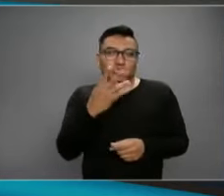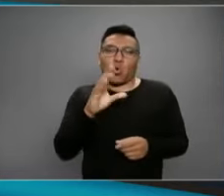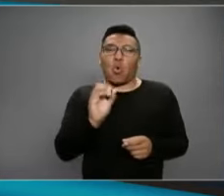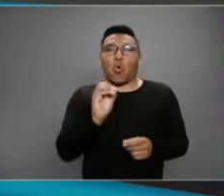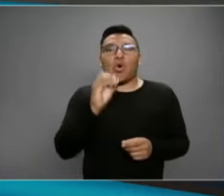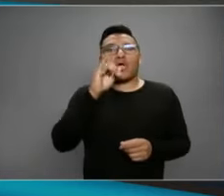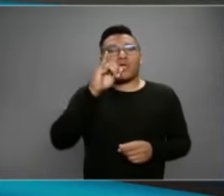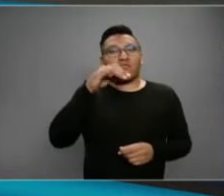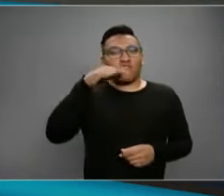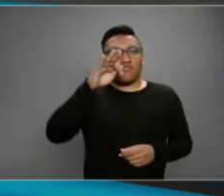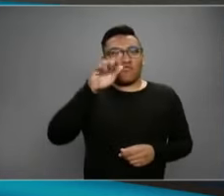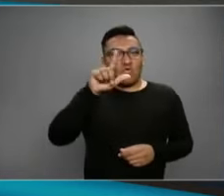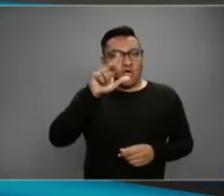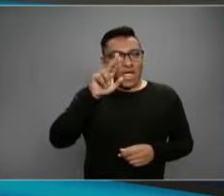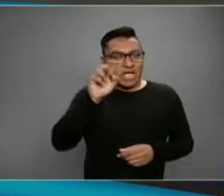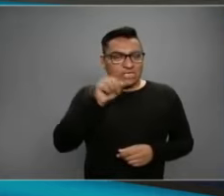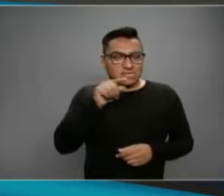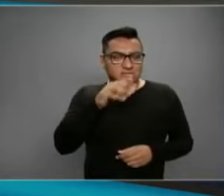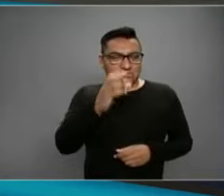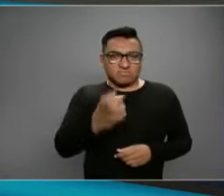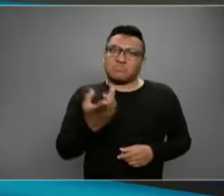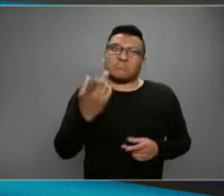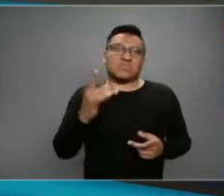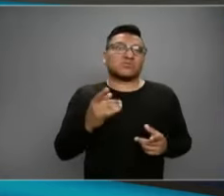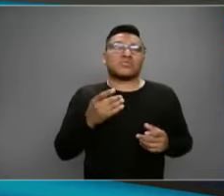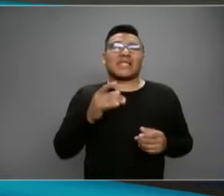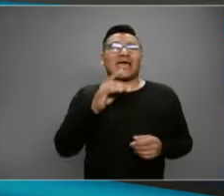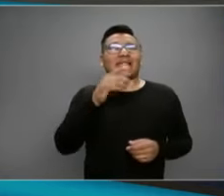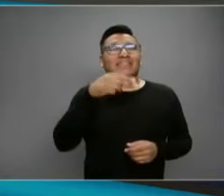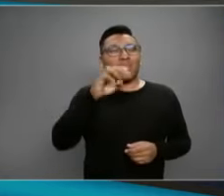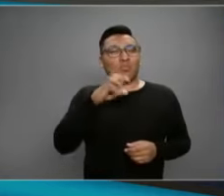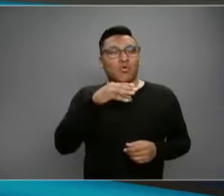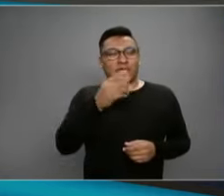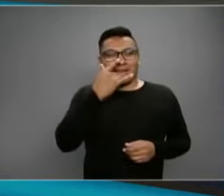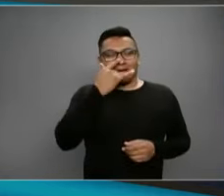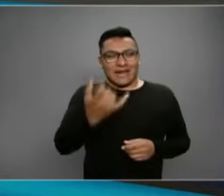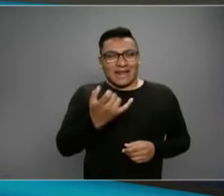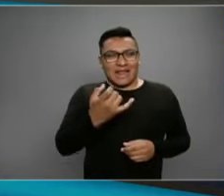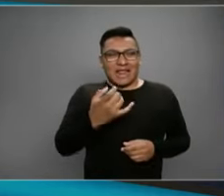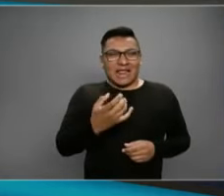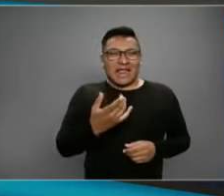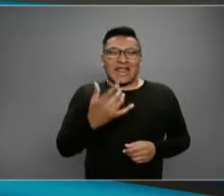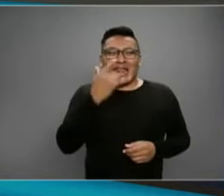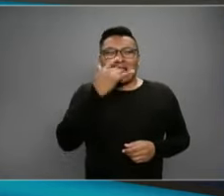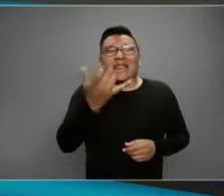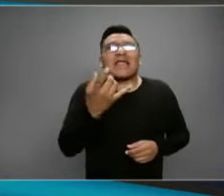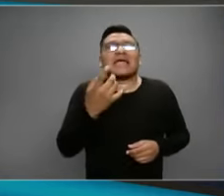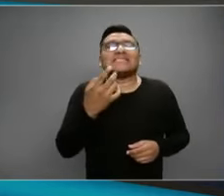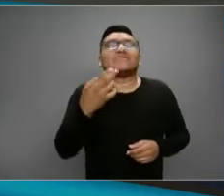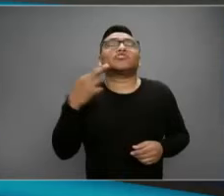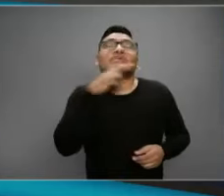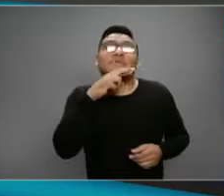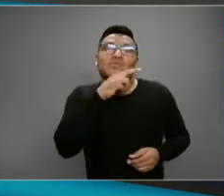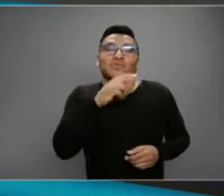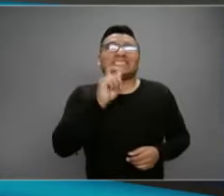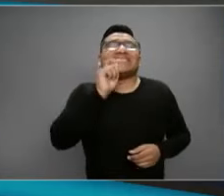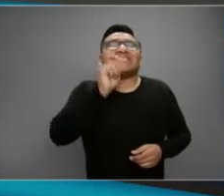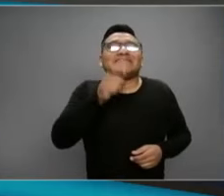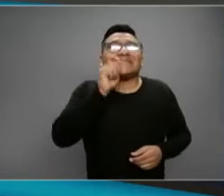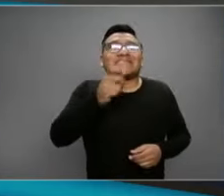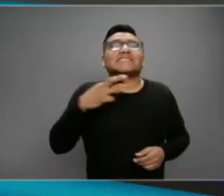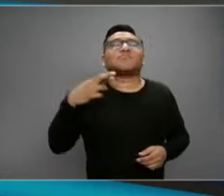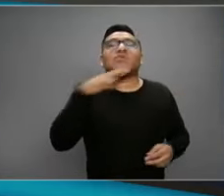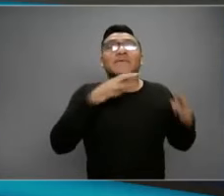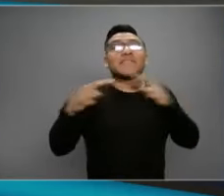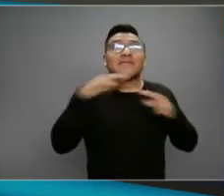cualquier tipo de influenza puede dar un cuadro de neumonía atípica también. Lo que es atípico es la rapidez también con la que